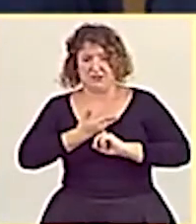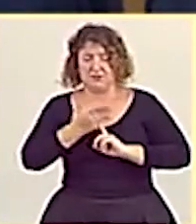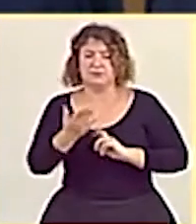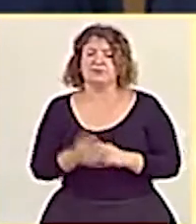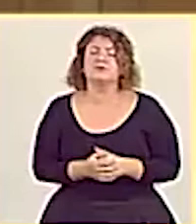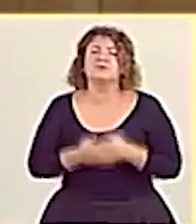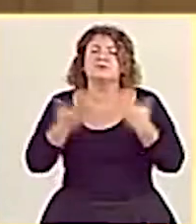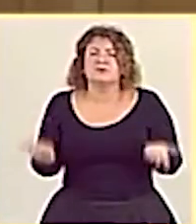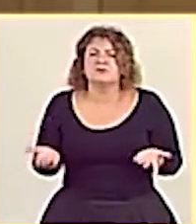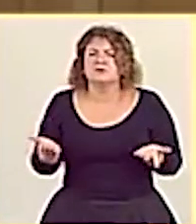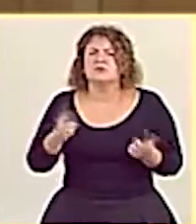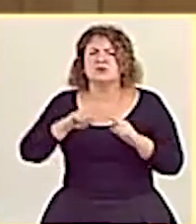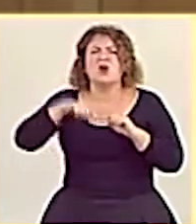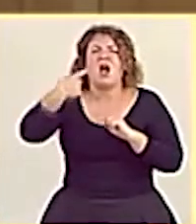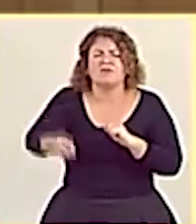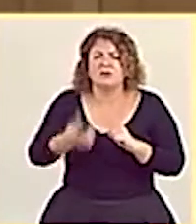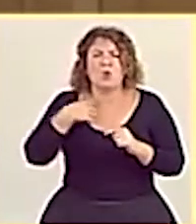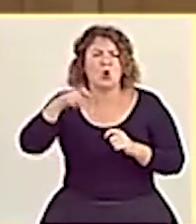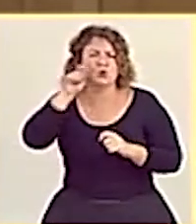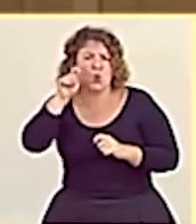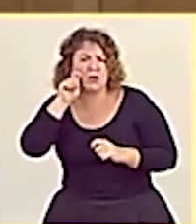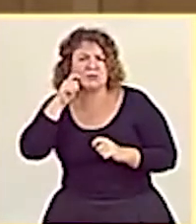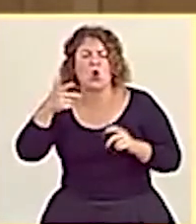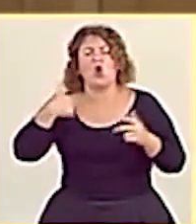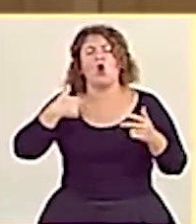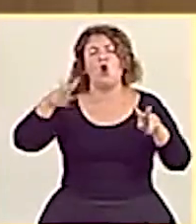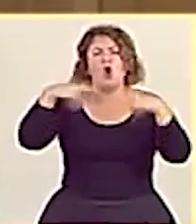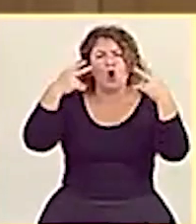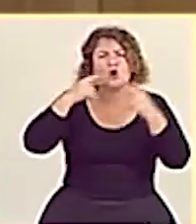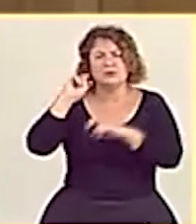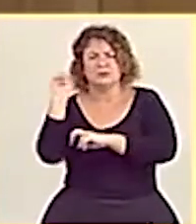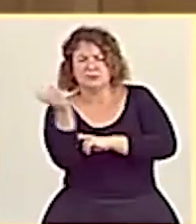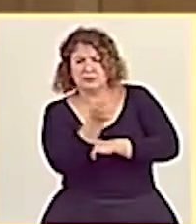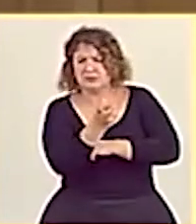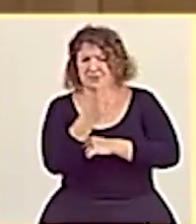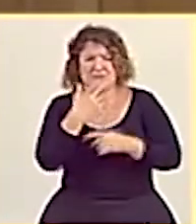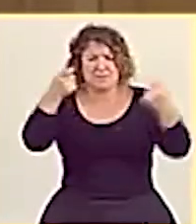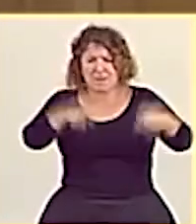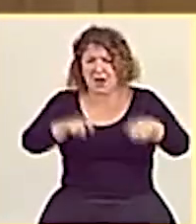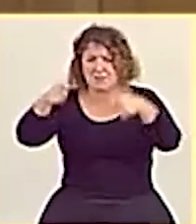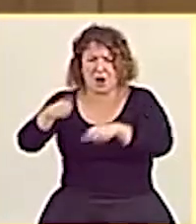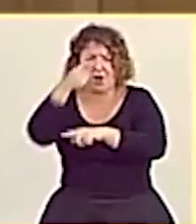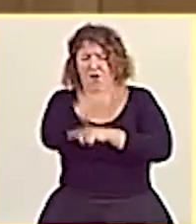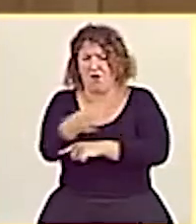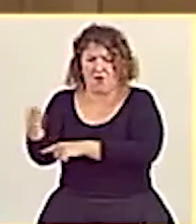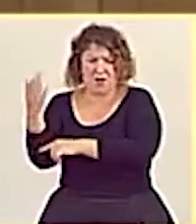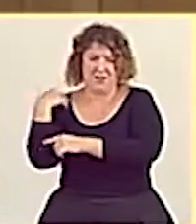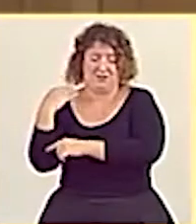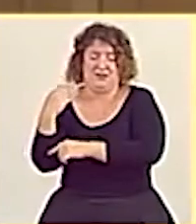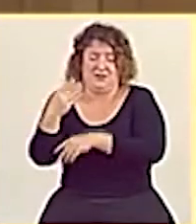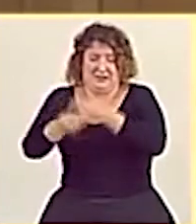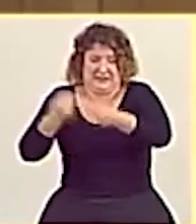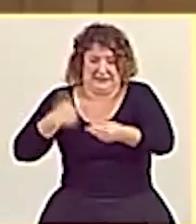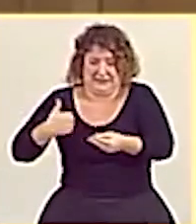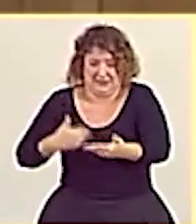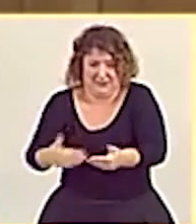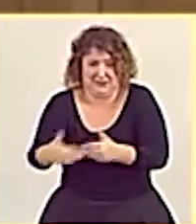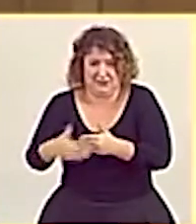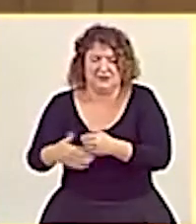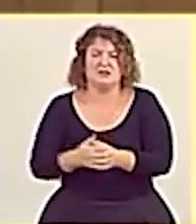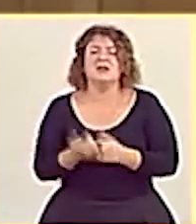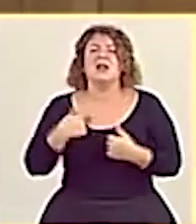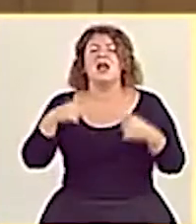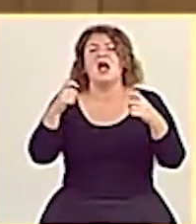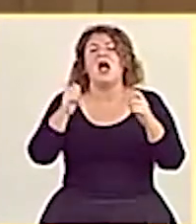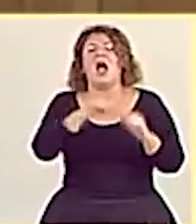el efecto que va a tener sobre el turismo y sobre la hostelería? Esos cierres forzosos que ya se están decretando, señora Díaz. Miren, nuestros autónomos, los pymes,